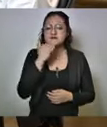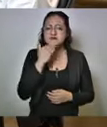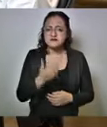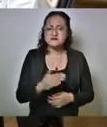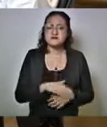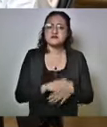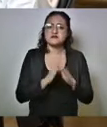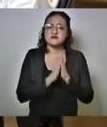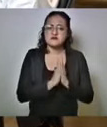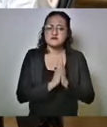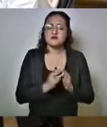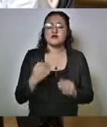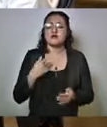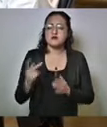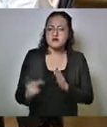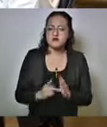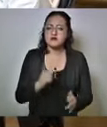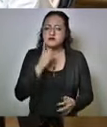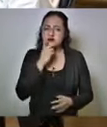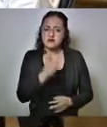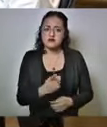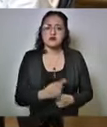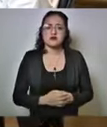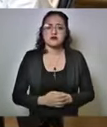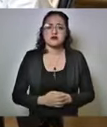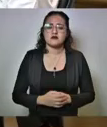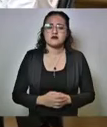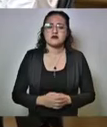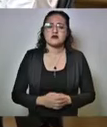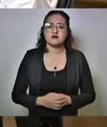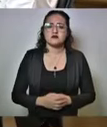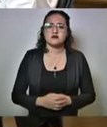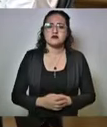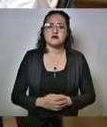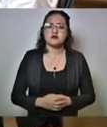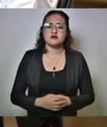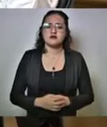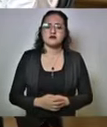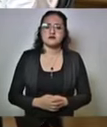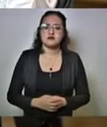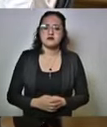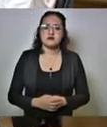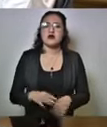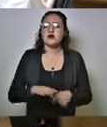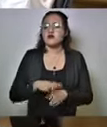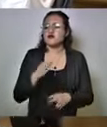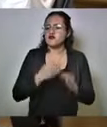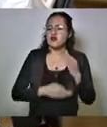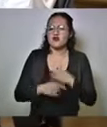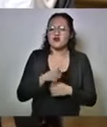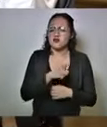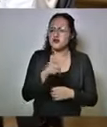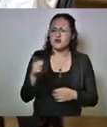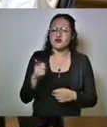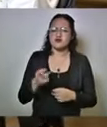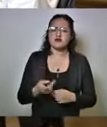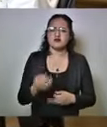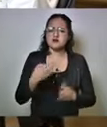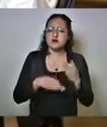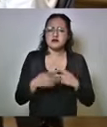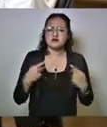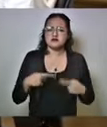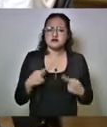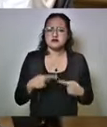Vuelvo a repetir, me pongo en el papel de todos, de cada uno.